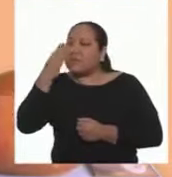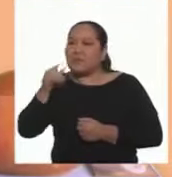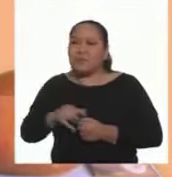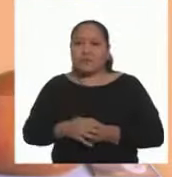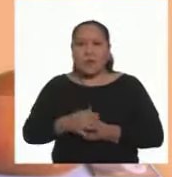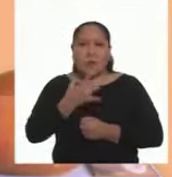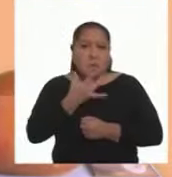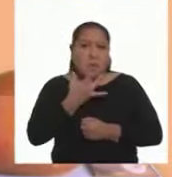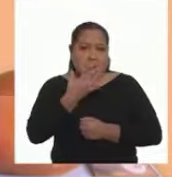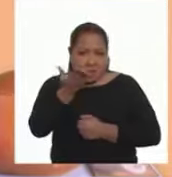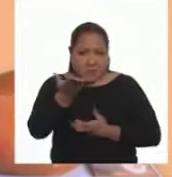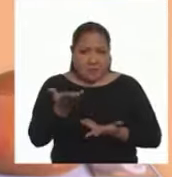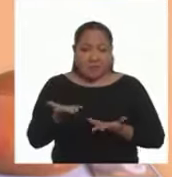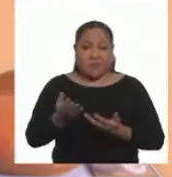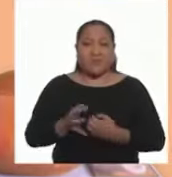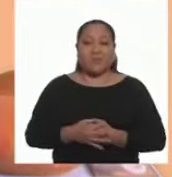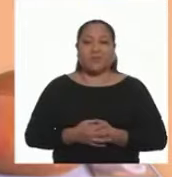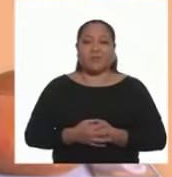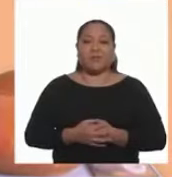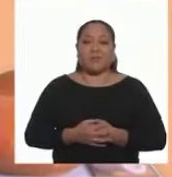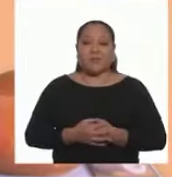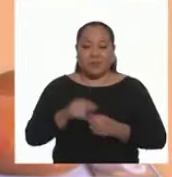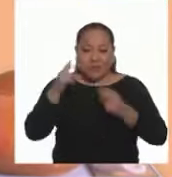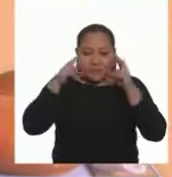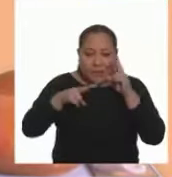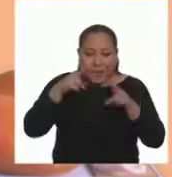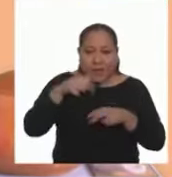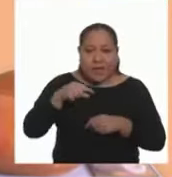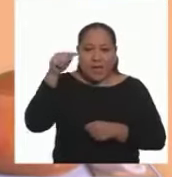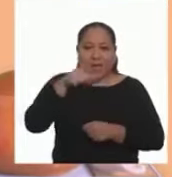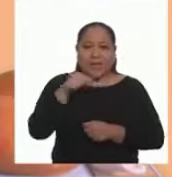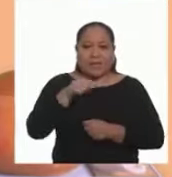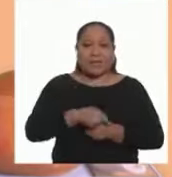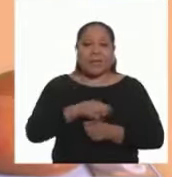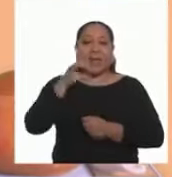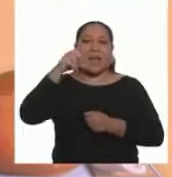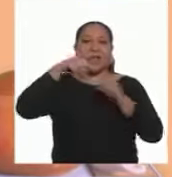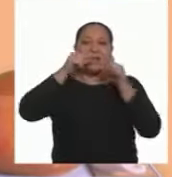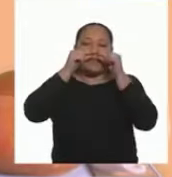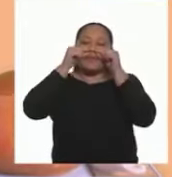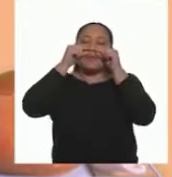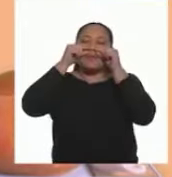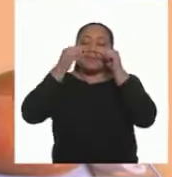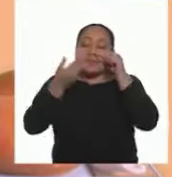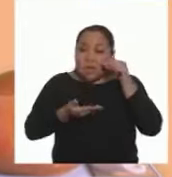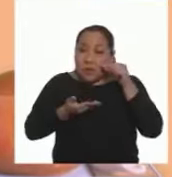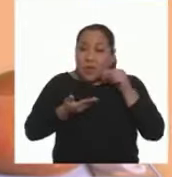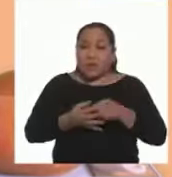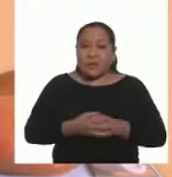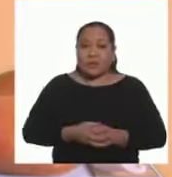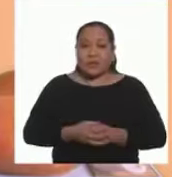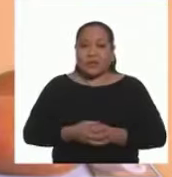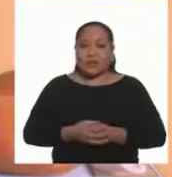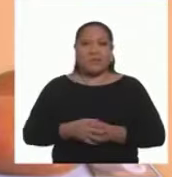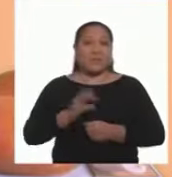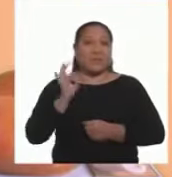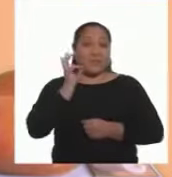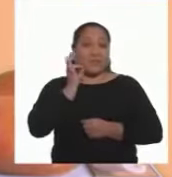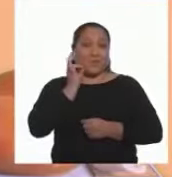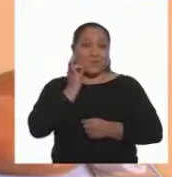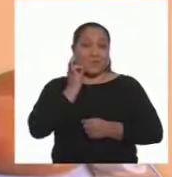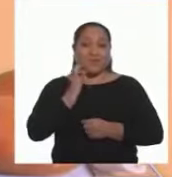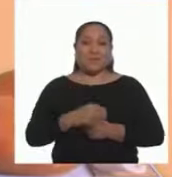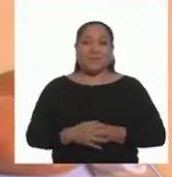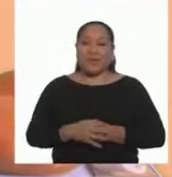leche Y que pruebe Un poco Si es posible Mira Memo Esta Es la canela ¿Hueles?